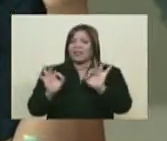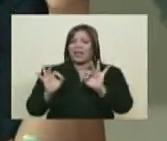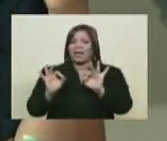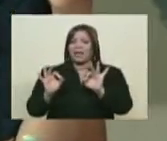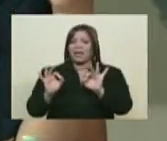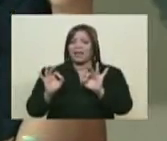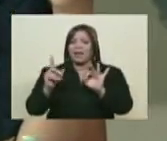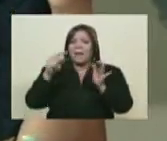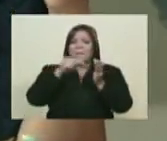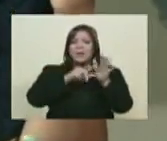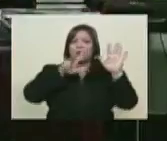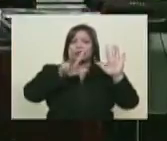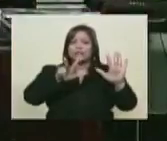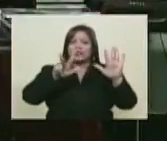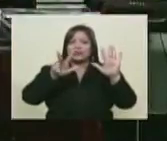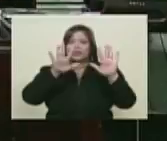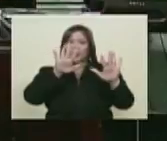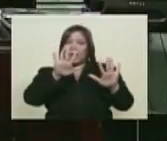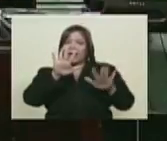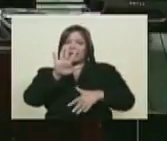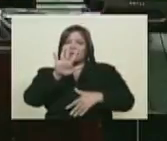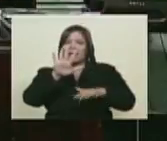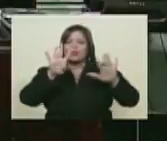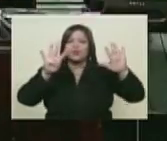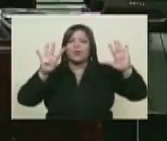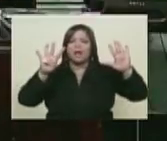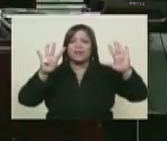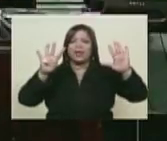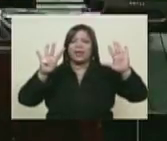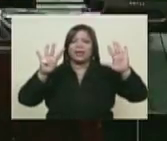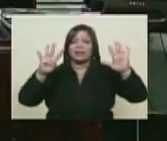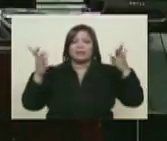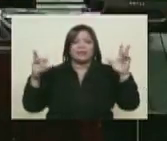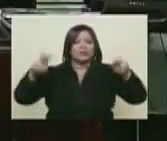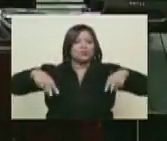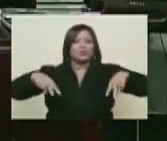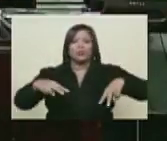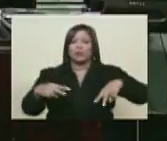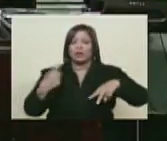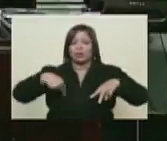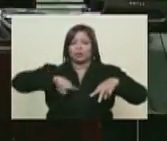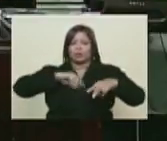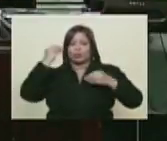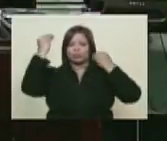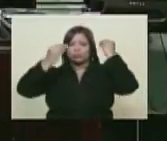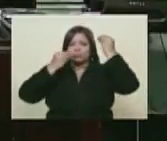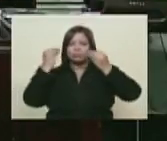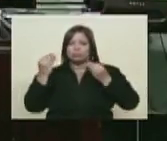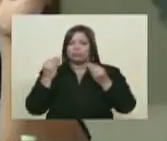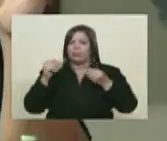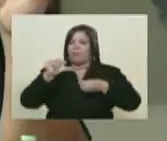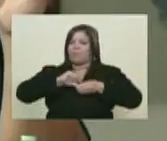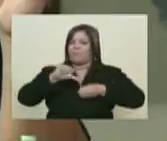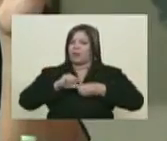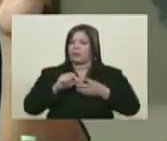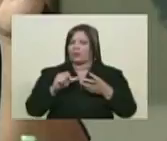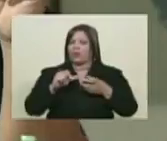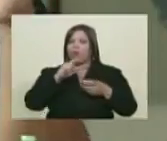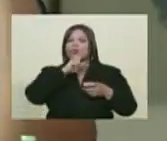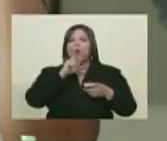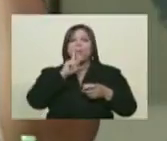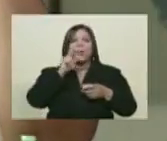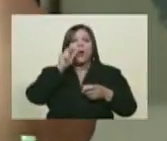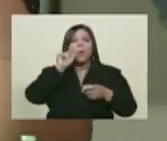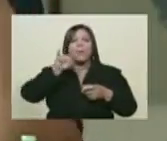1859 en Pensilvania, y menos nosotros soñar con la petróleo. Y decía José María Vargas,